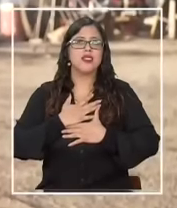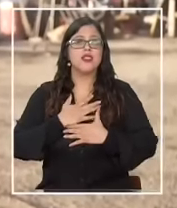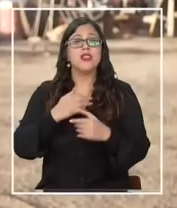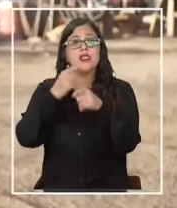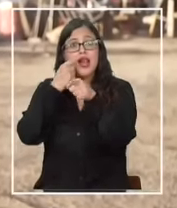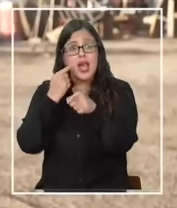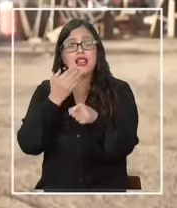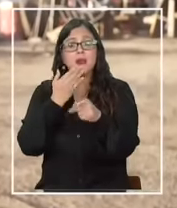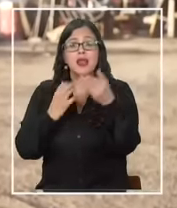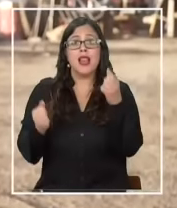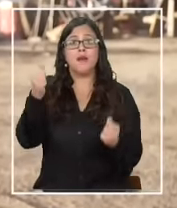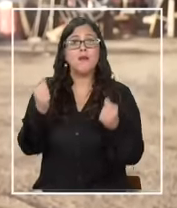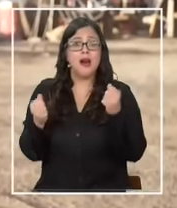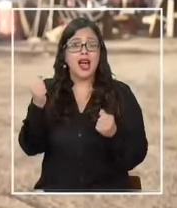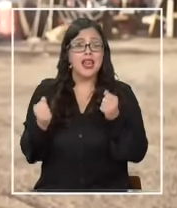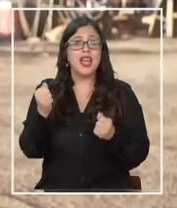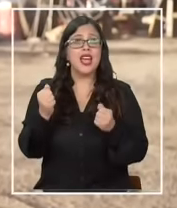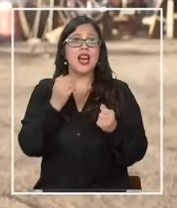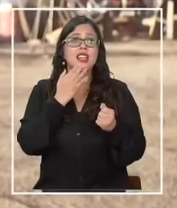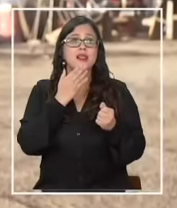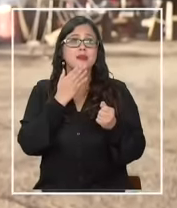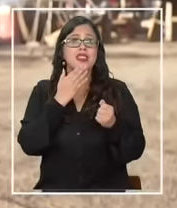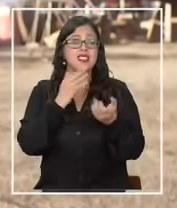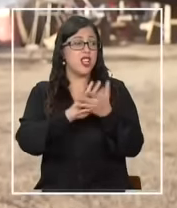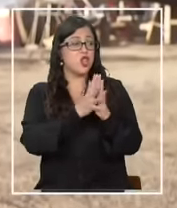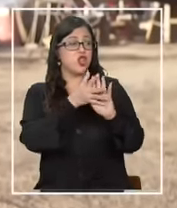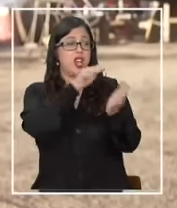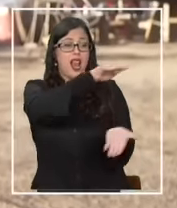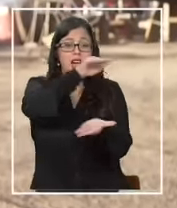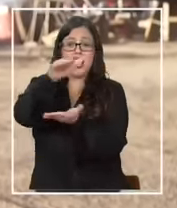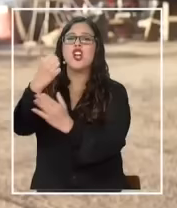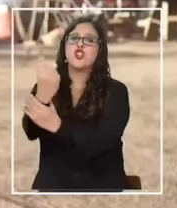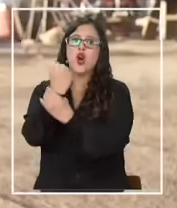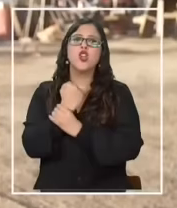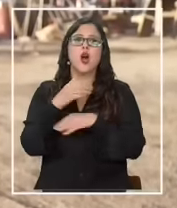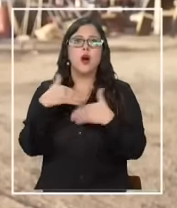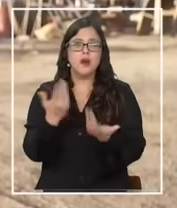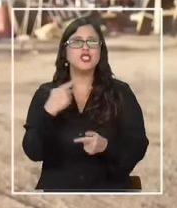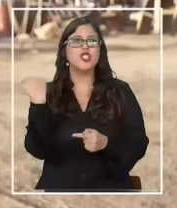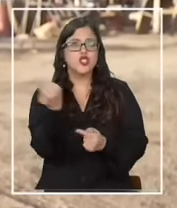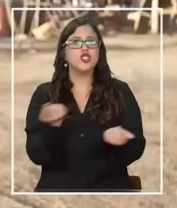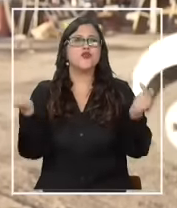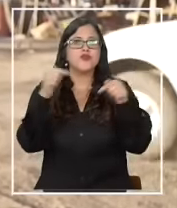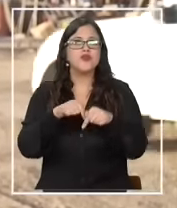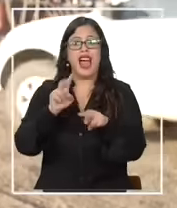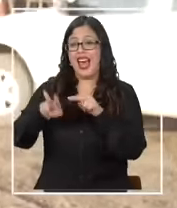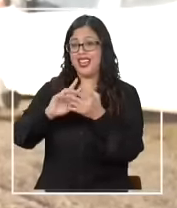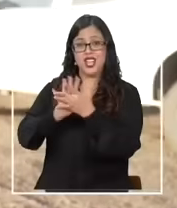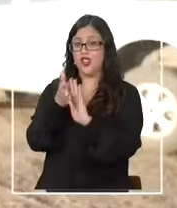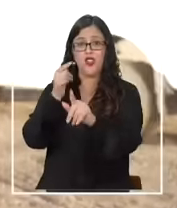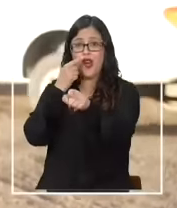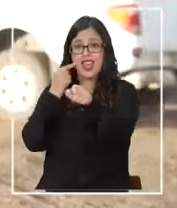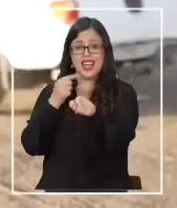además de manejar y además de transportar todos estos residuos también nos ayuda entonces con eso estamos nosotros las hace todas las